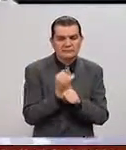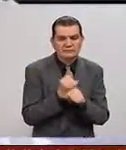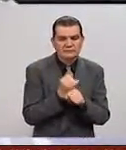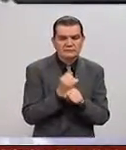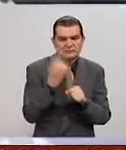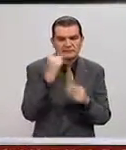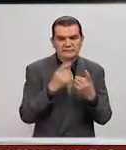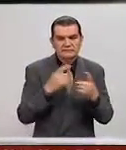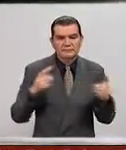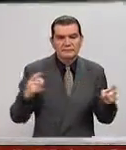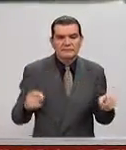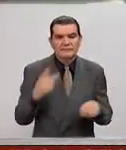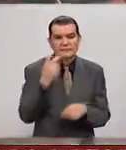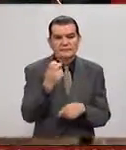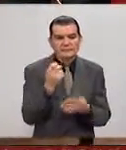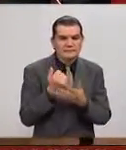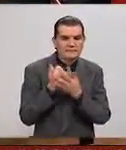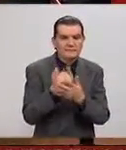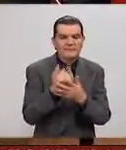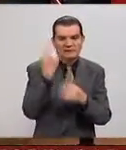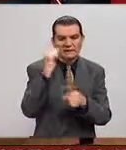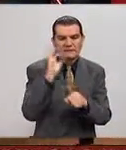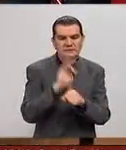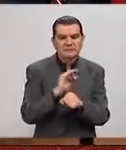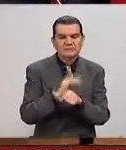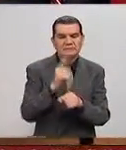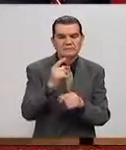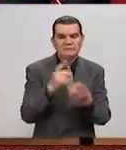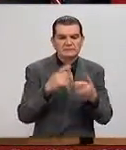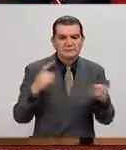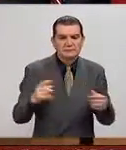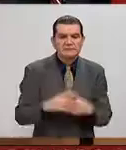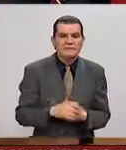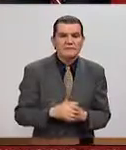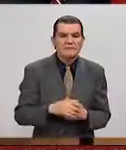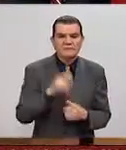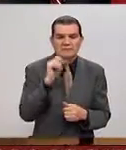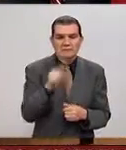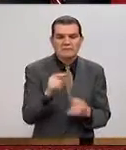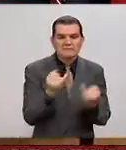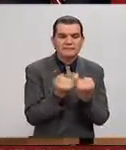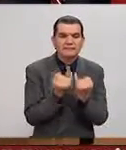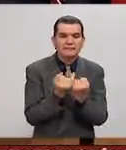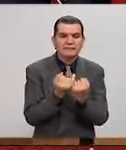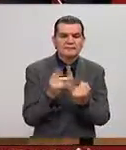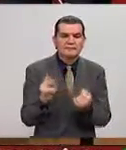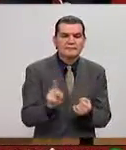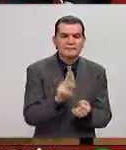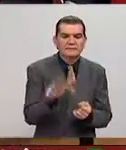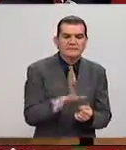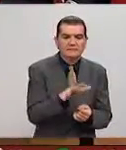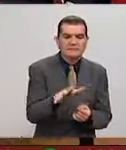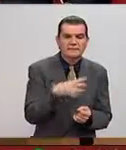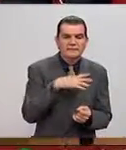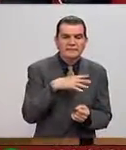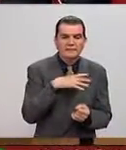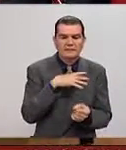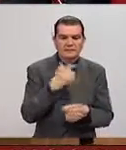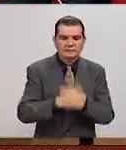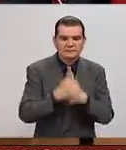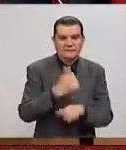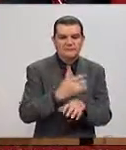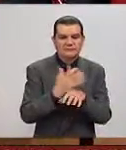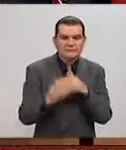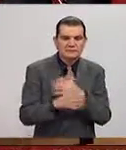por desarrollar, que eso ayuda justamente a este desarrollo del que hablo. También en el sector público, en cuestiones que tienen que ver con propiedad